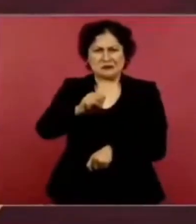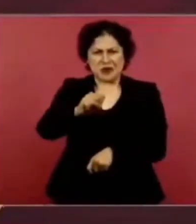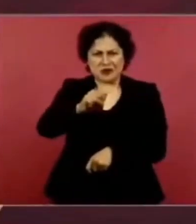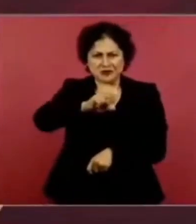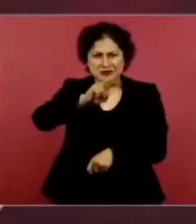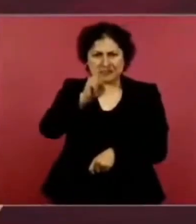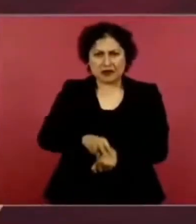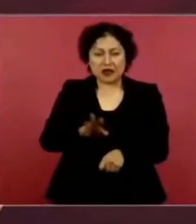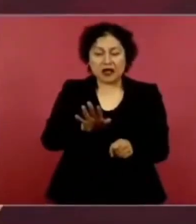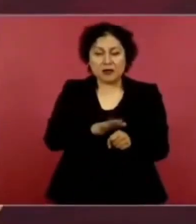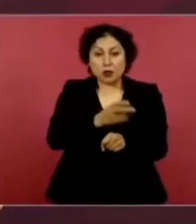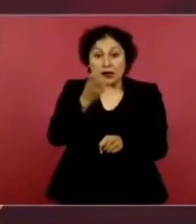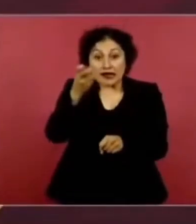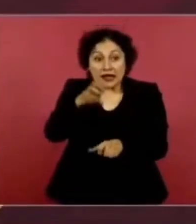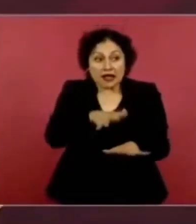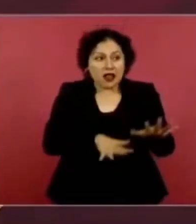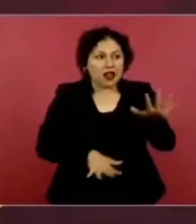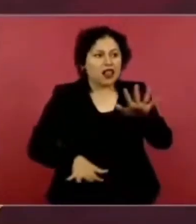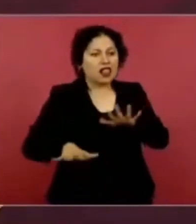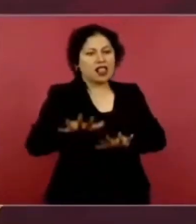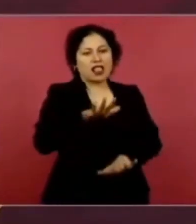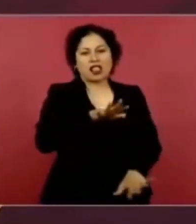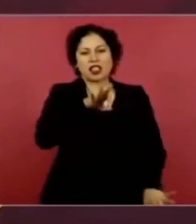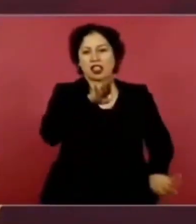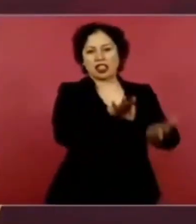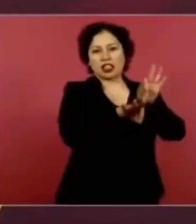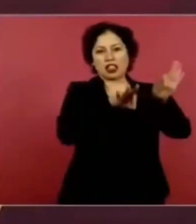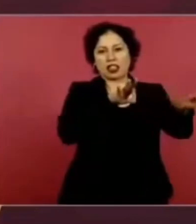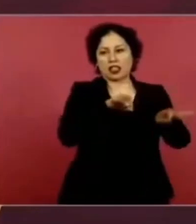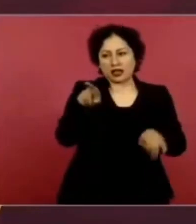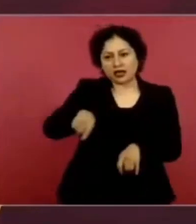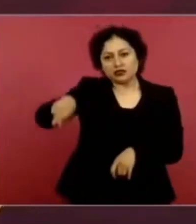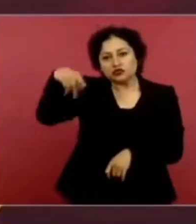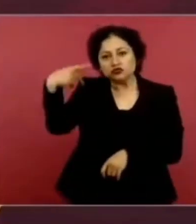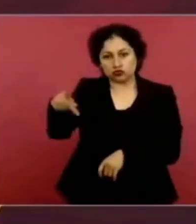creando ellos. Bueno, se atrevieron a poner